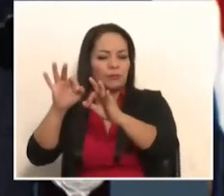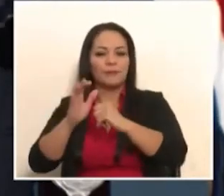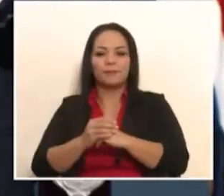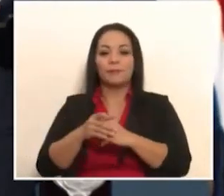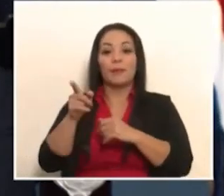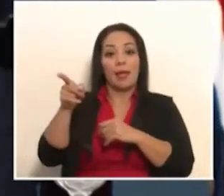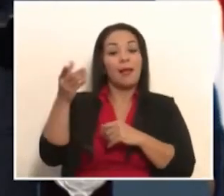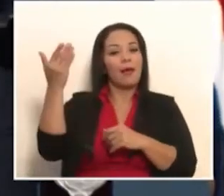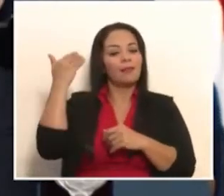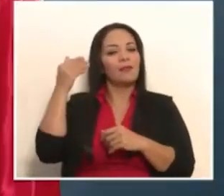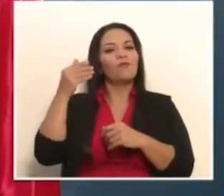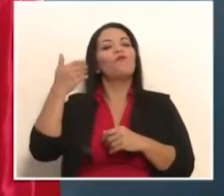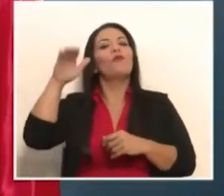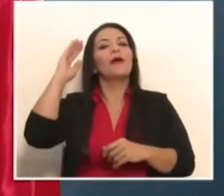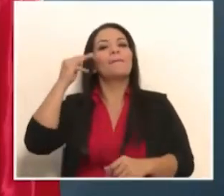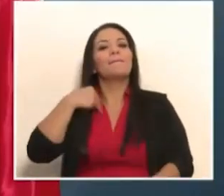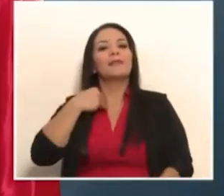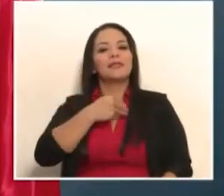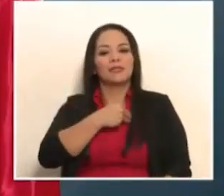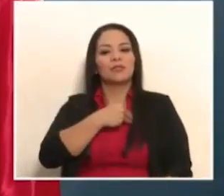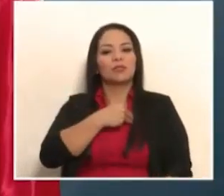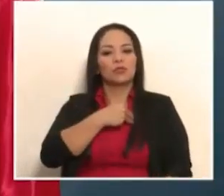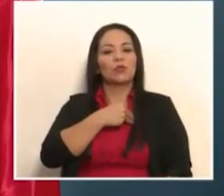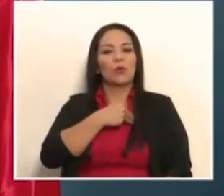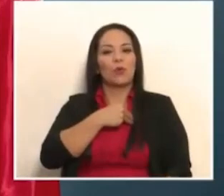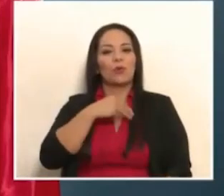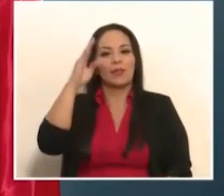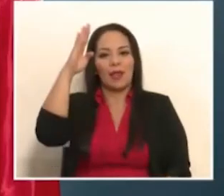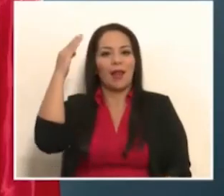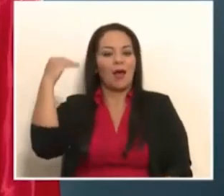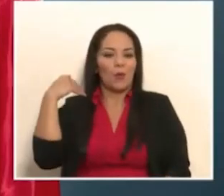fue ministro, vean qué interesante, fue ministro de doña Laura Chinchilla,